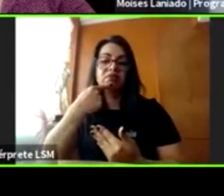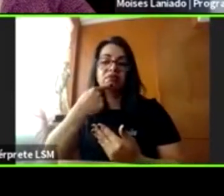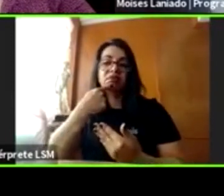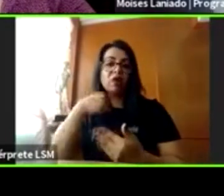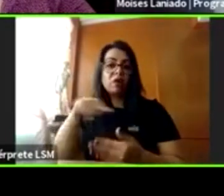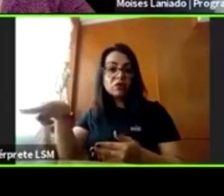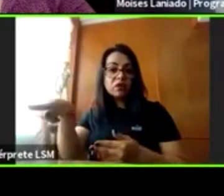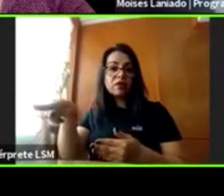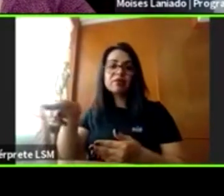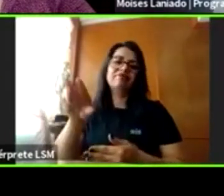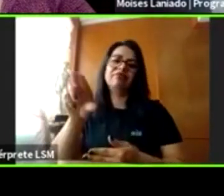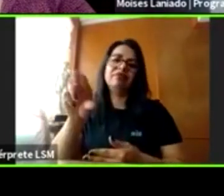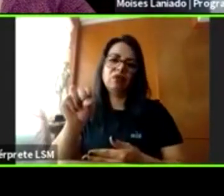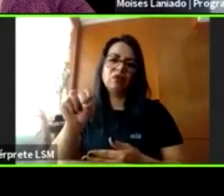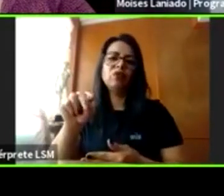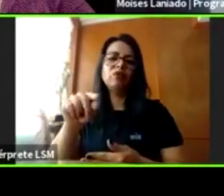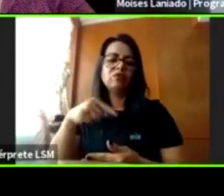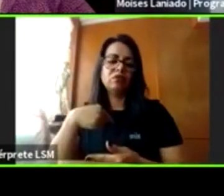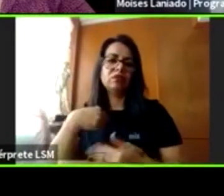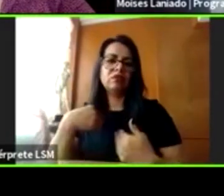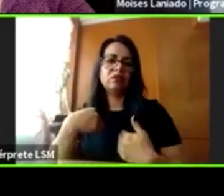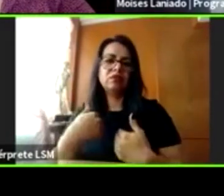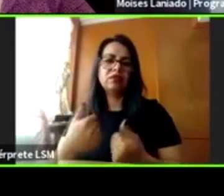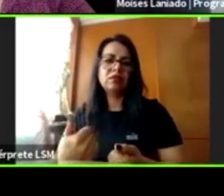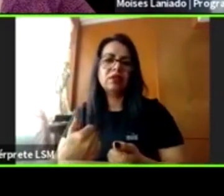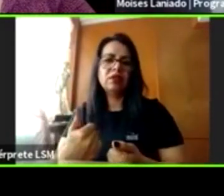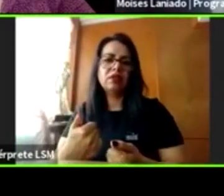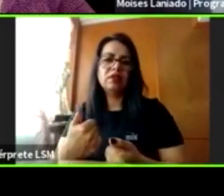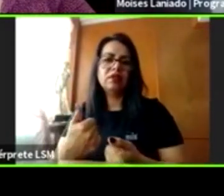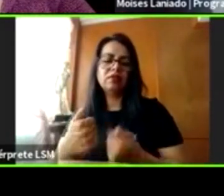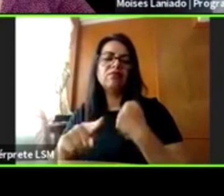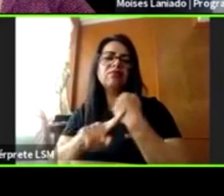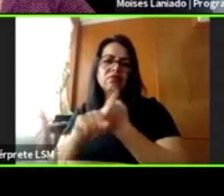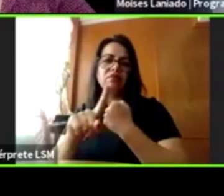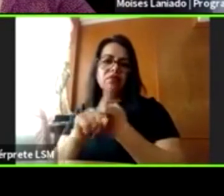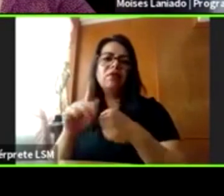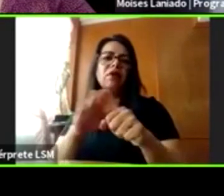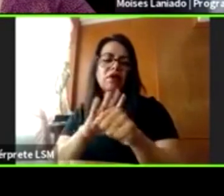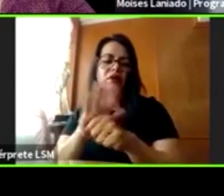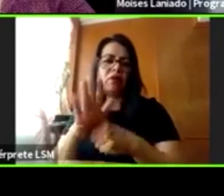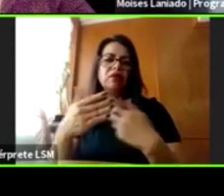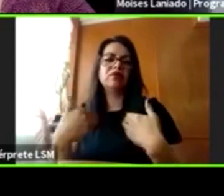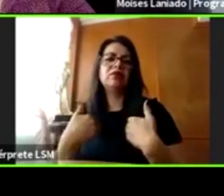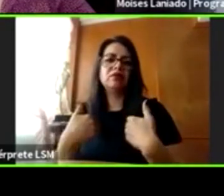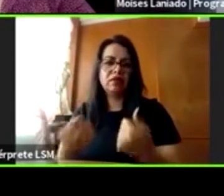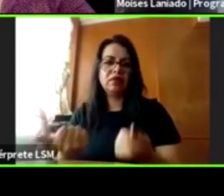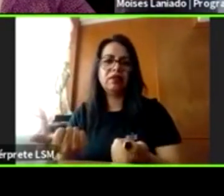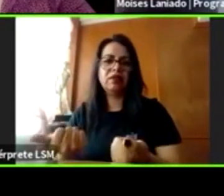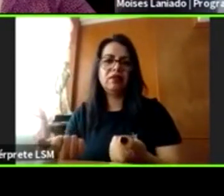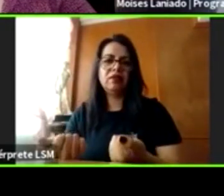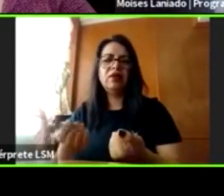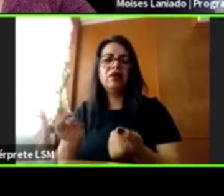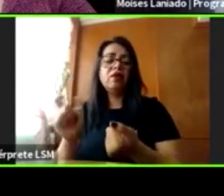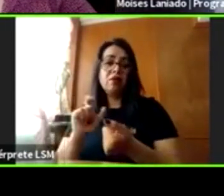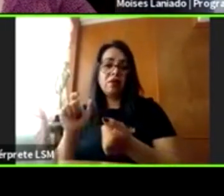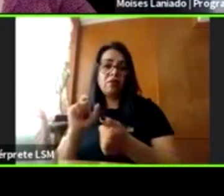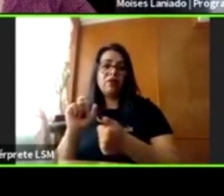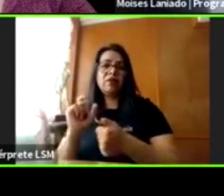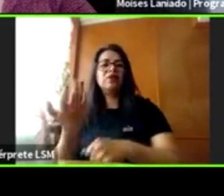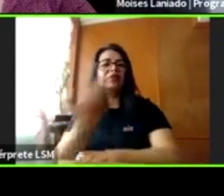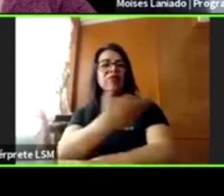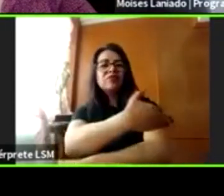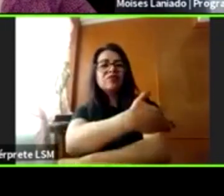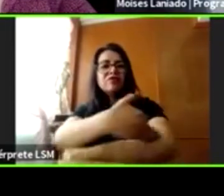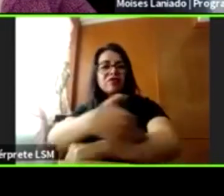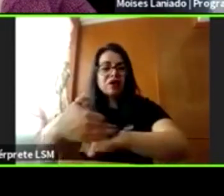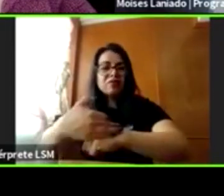mucho, muy bien, cuál puede ser la situación de tener una persona de la familia que está abusando